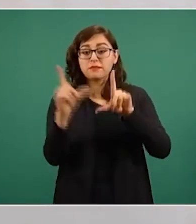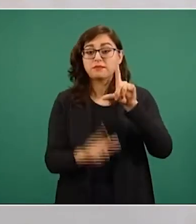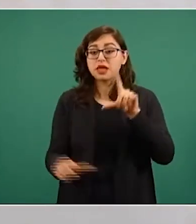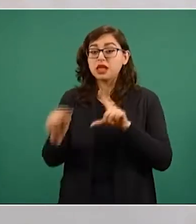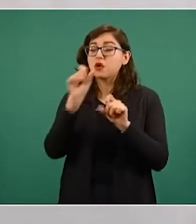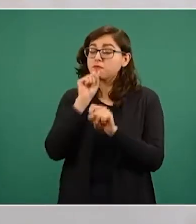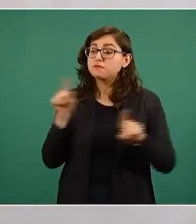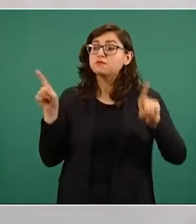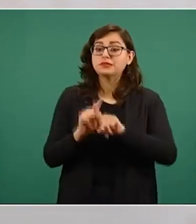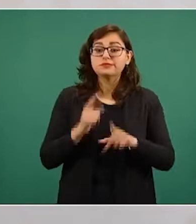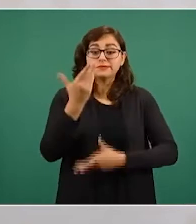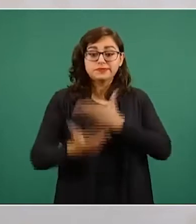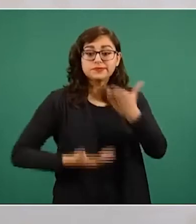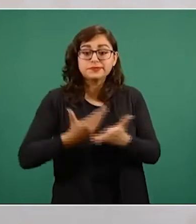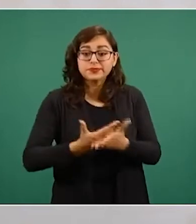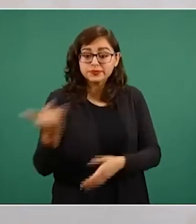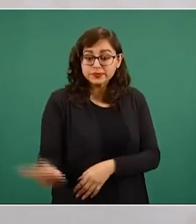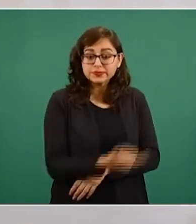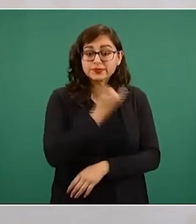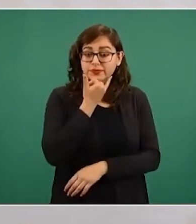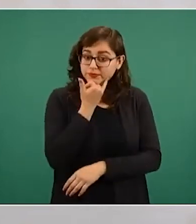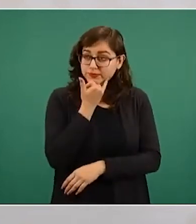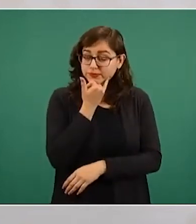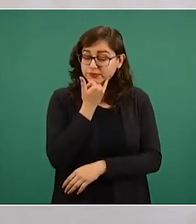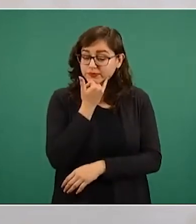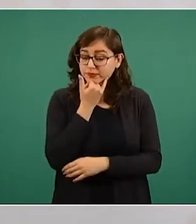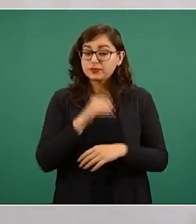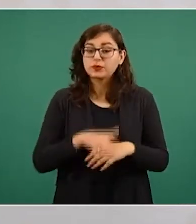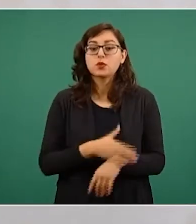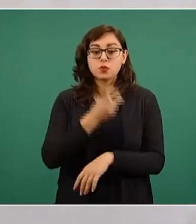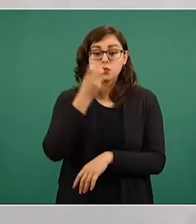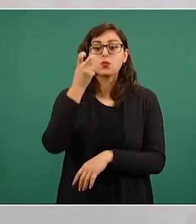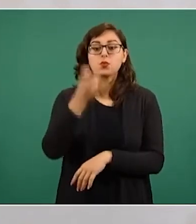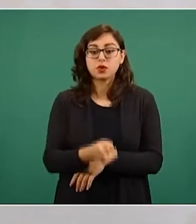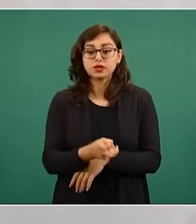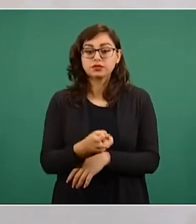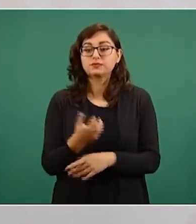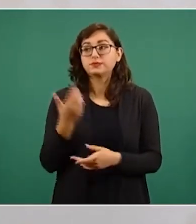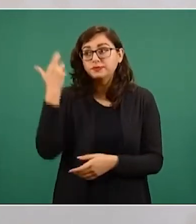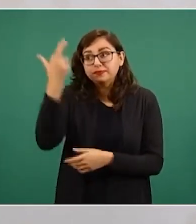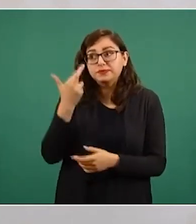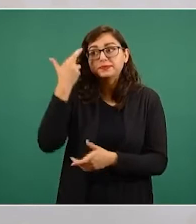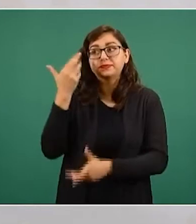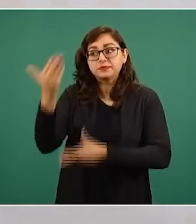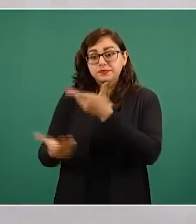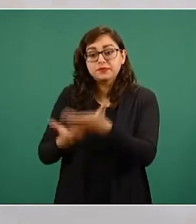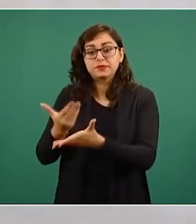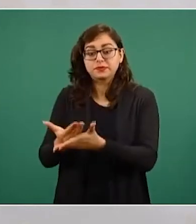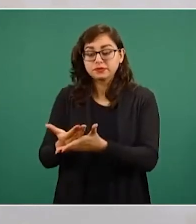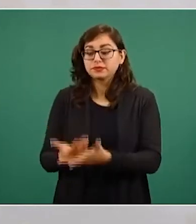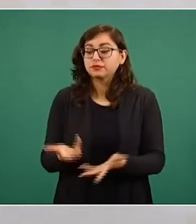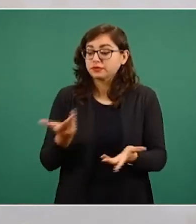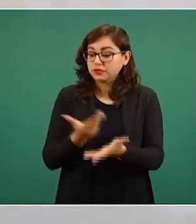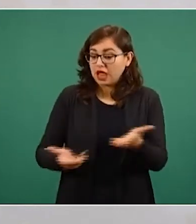políticos que convengan. Por eso, por ese motivo, Su Majestad, las actuales autoridades